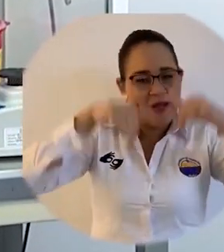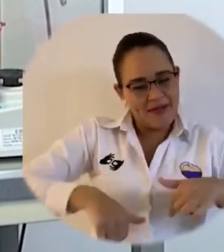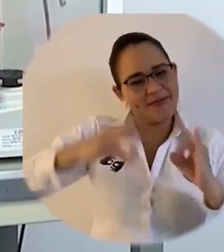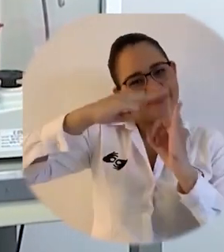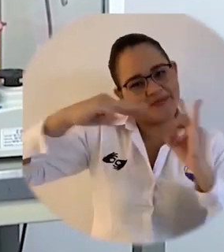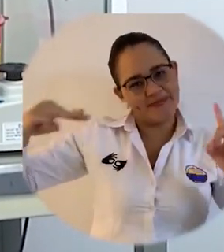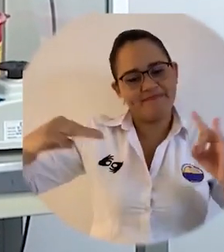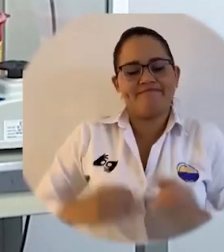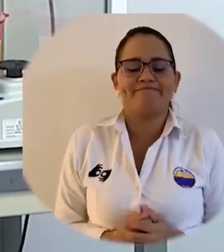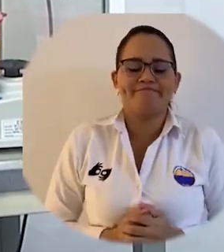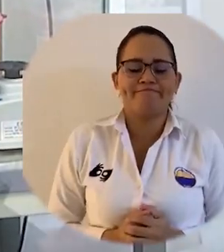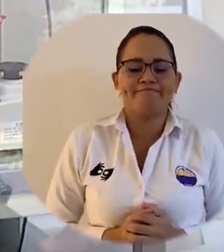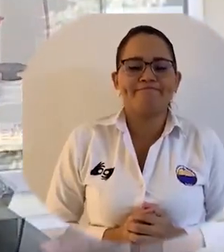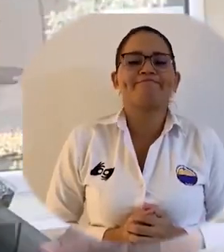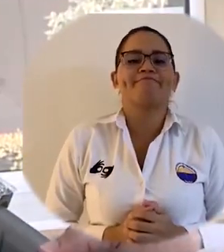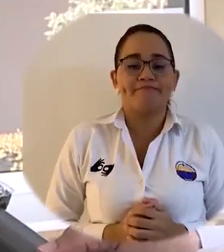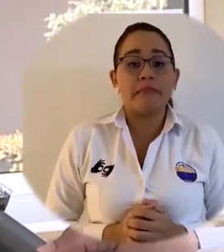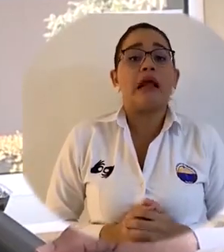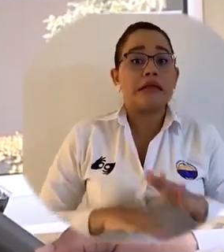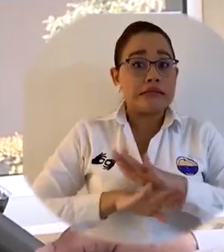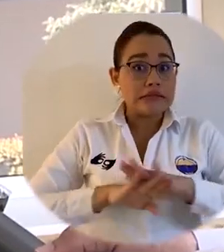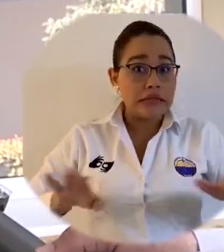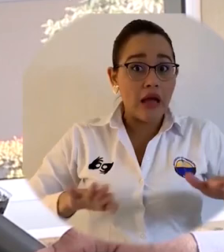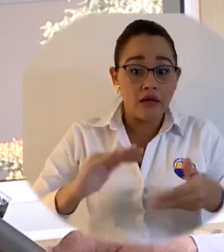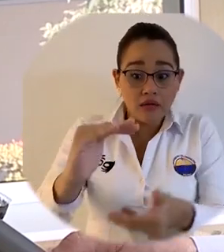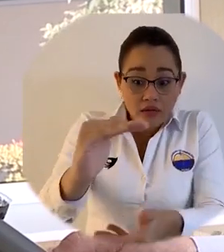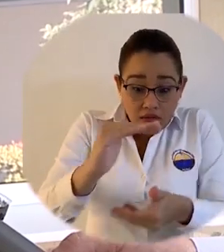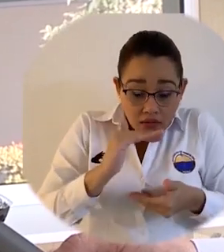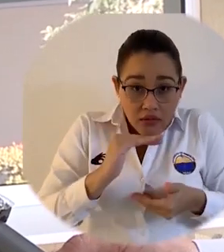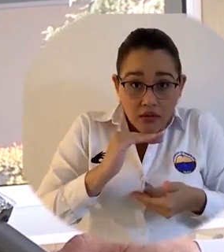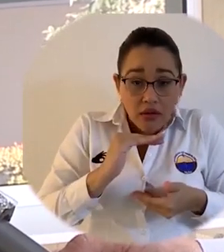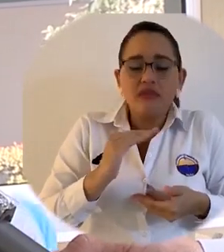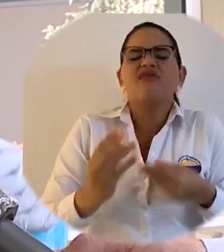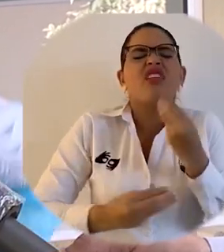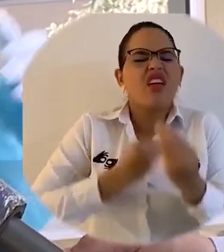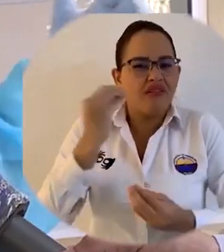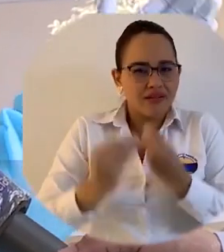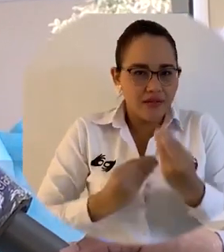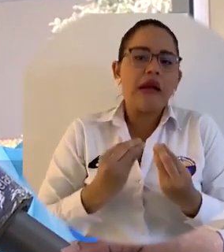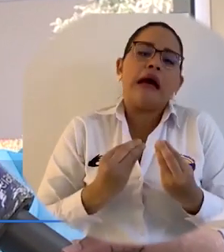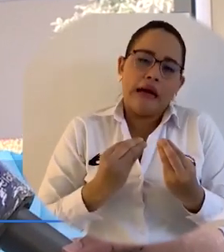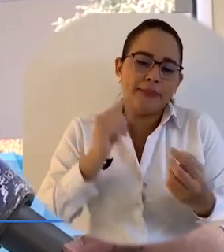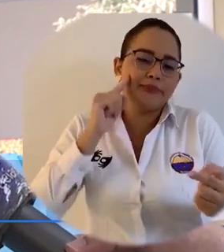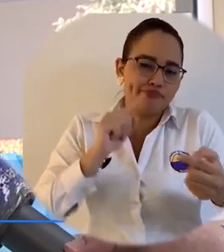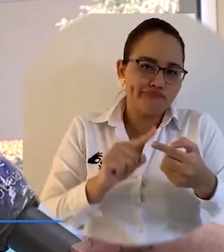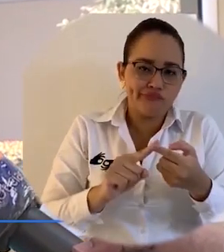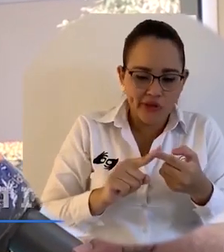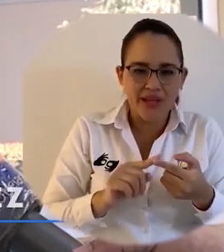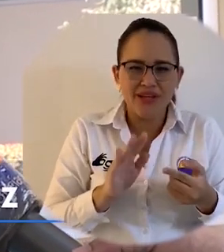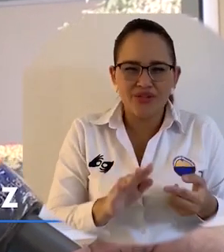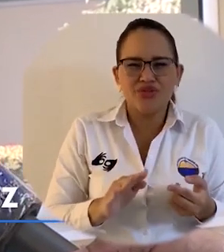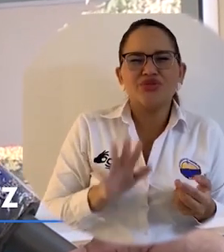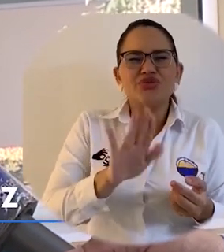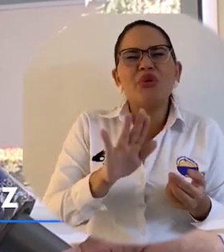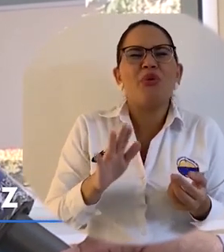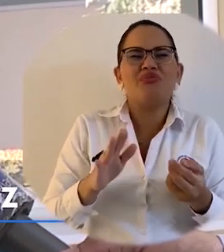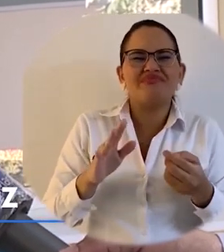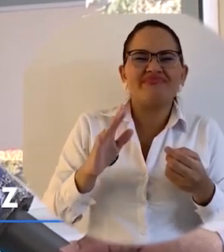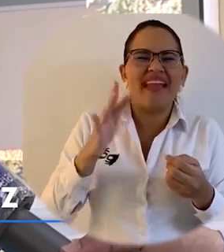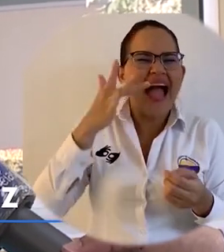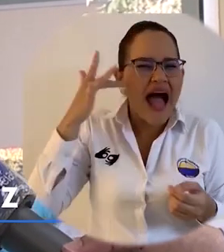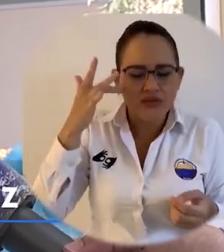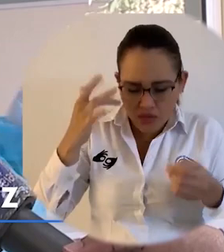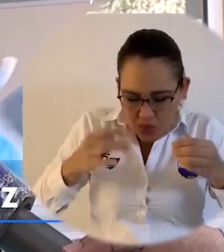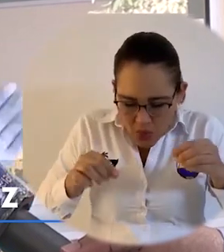determinar los casos positivos. Posterior a eso, procedemos a realizar la extracción de ácidos